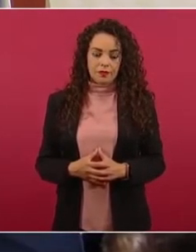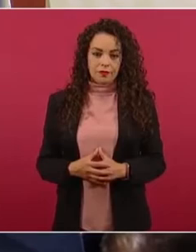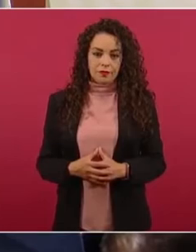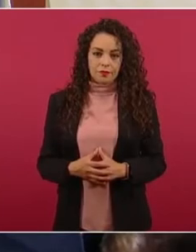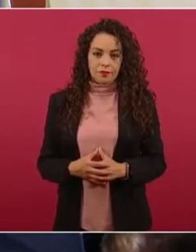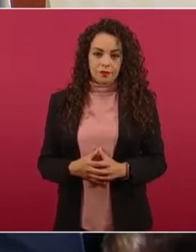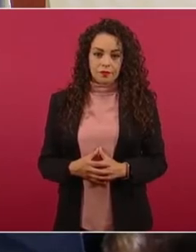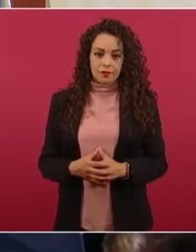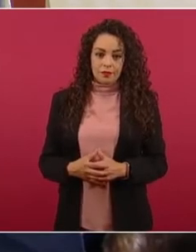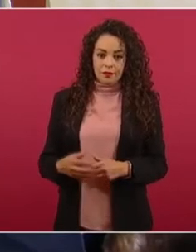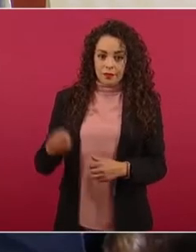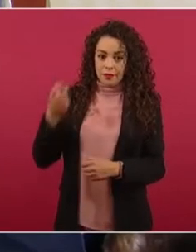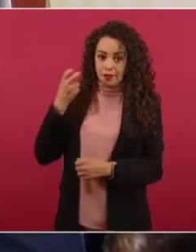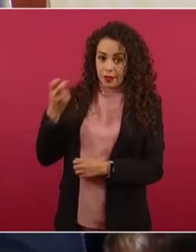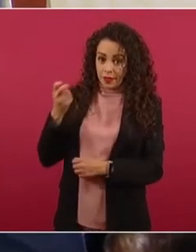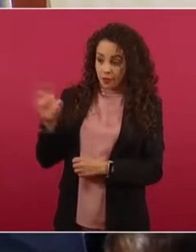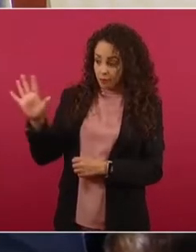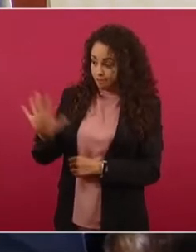Este es Bacalar,